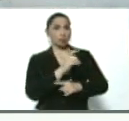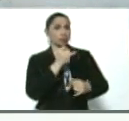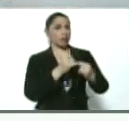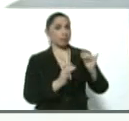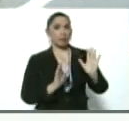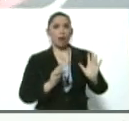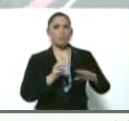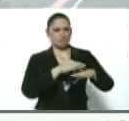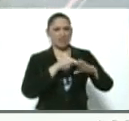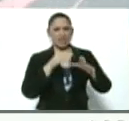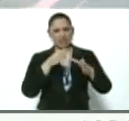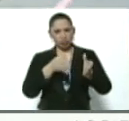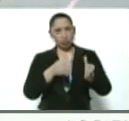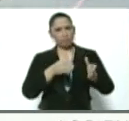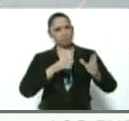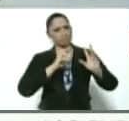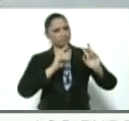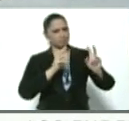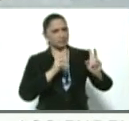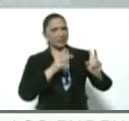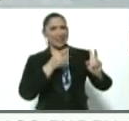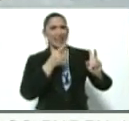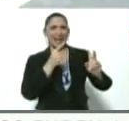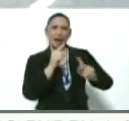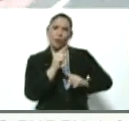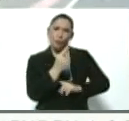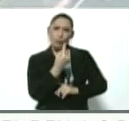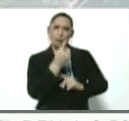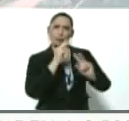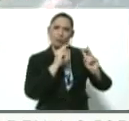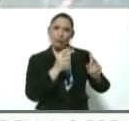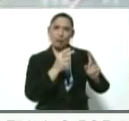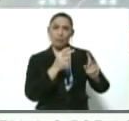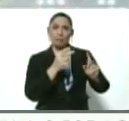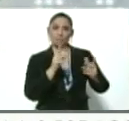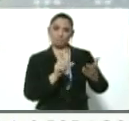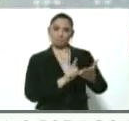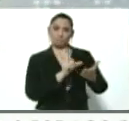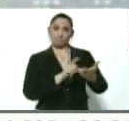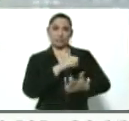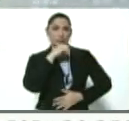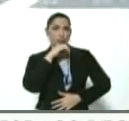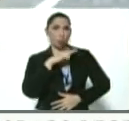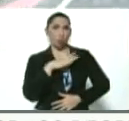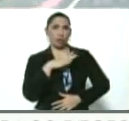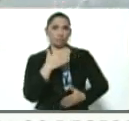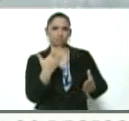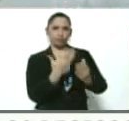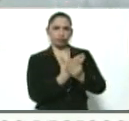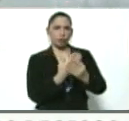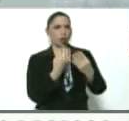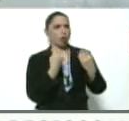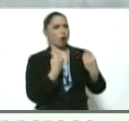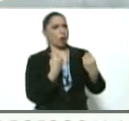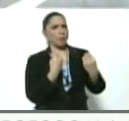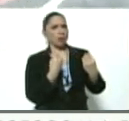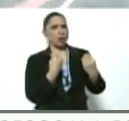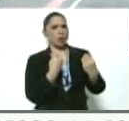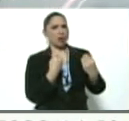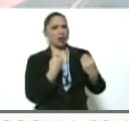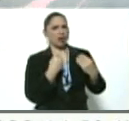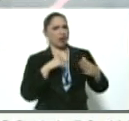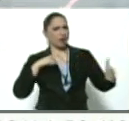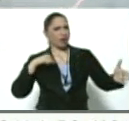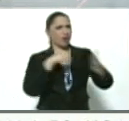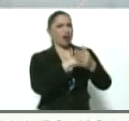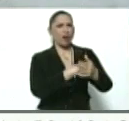Ministro, vamos a nuestros temitas. Hay uno que va a aparecer en los libros de historia, cómo el golpe para derrocar